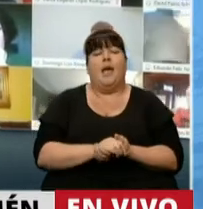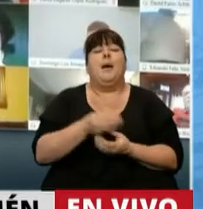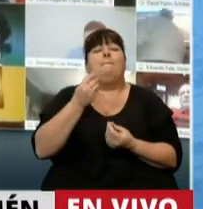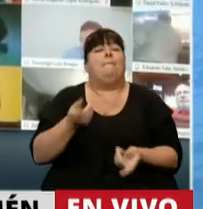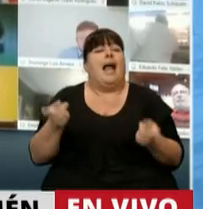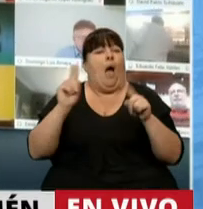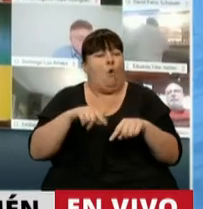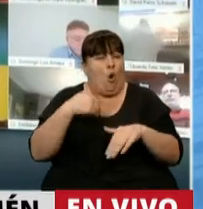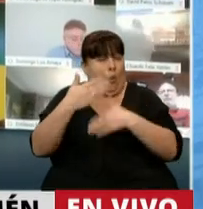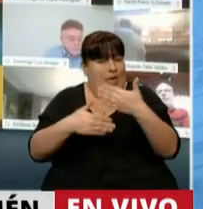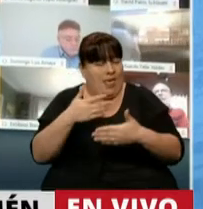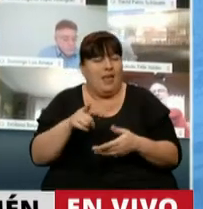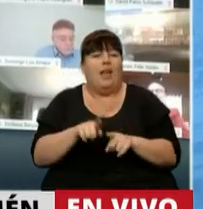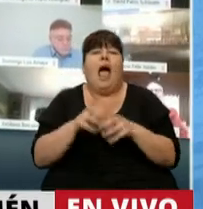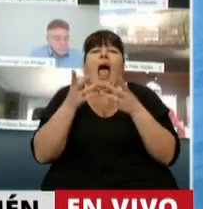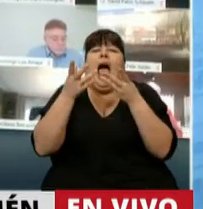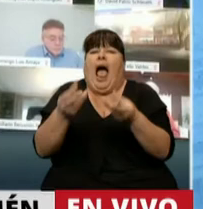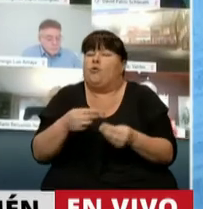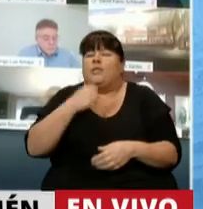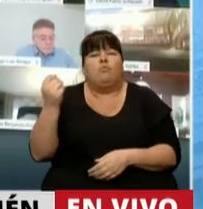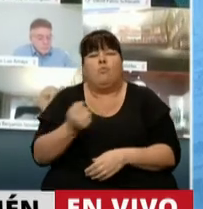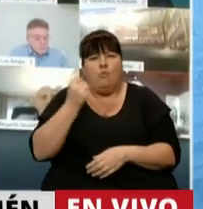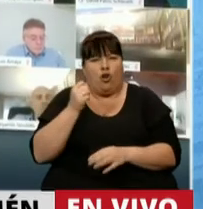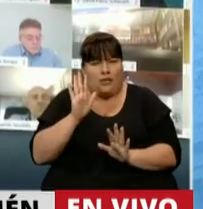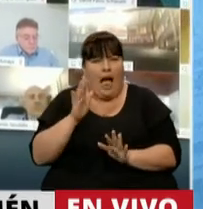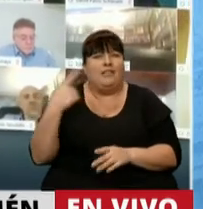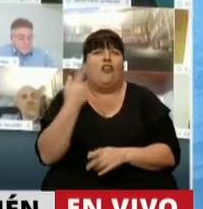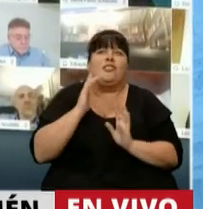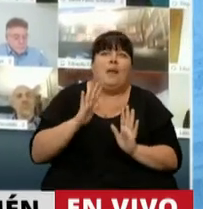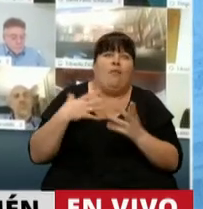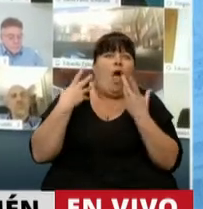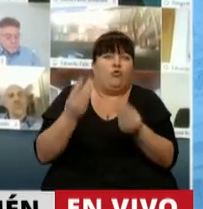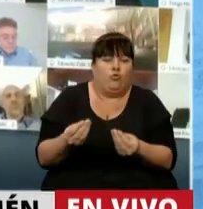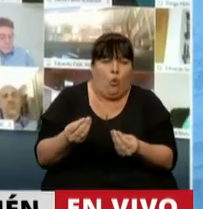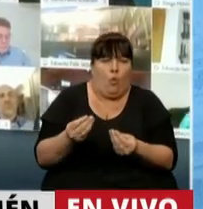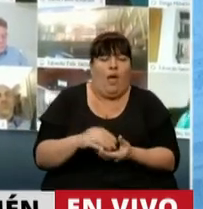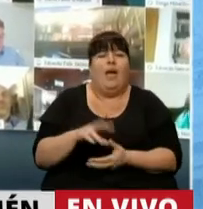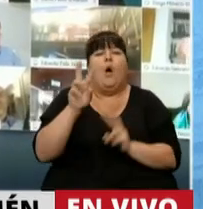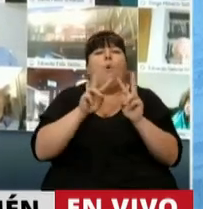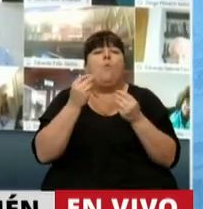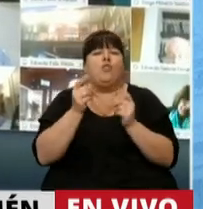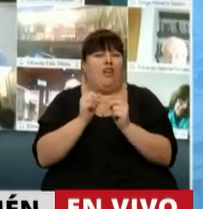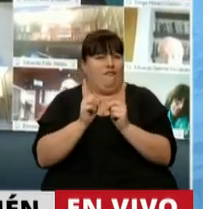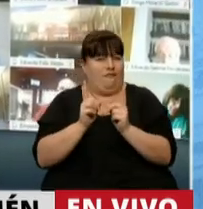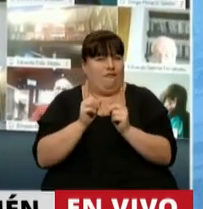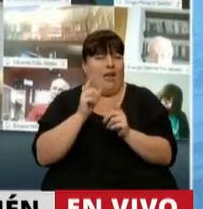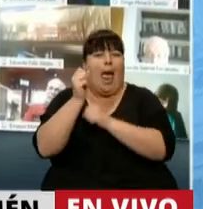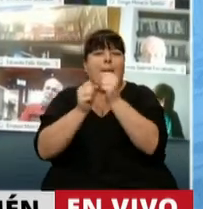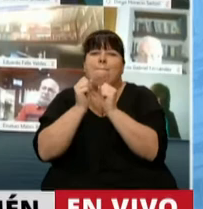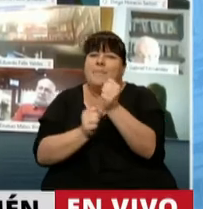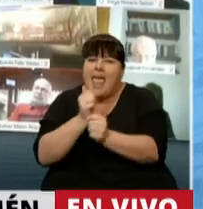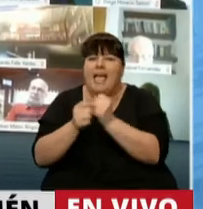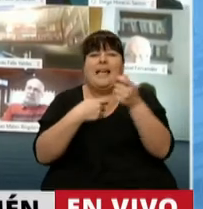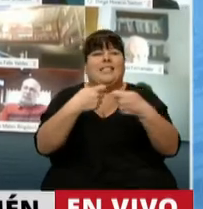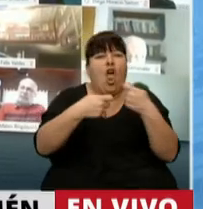reconstrucción, en definitiva, una ayuda muy necesaria, esperada y que busca mantener en pie empresas